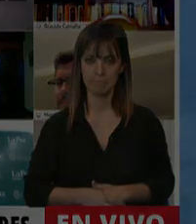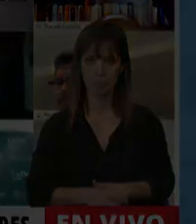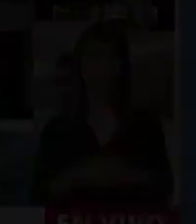diputada.